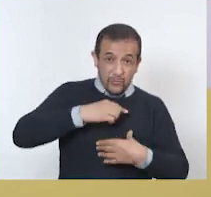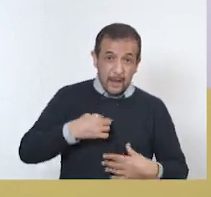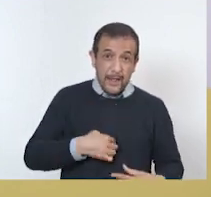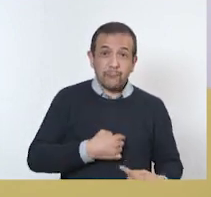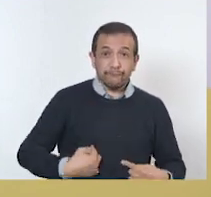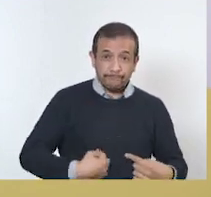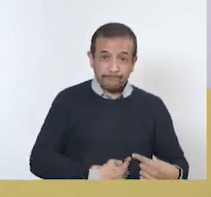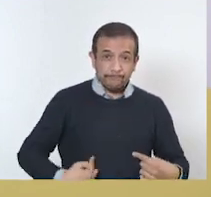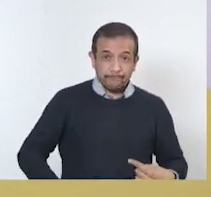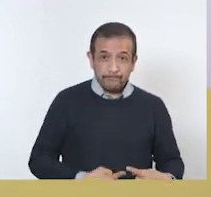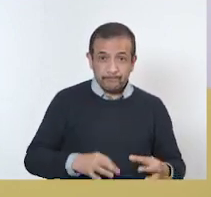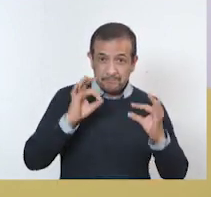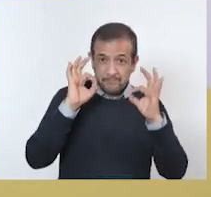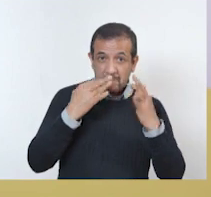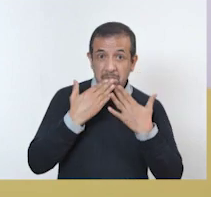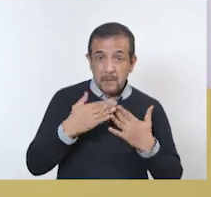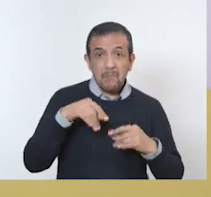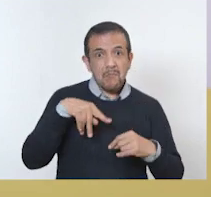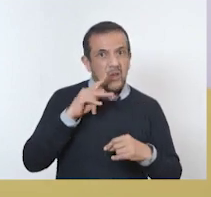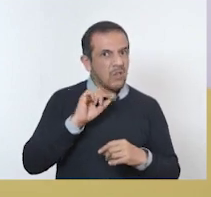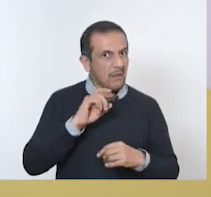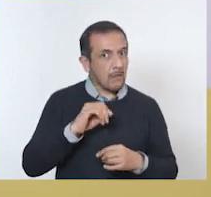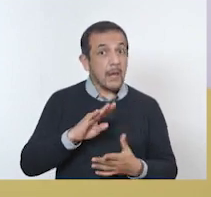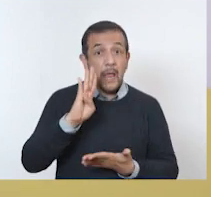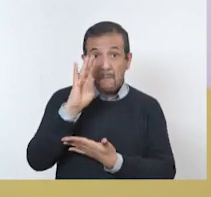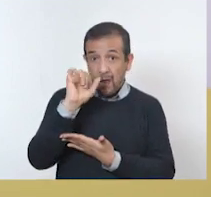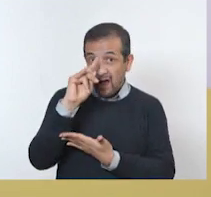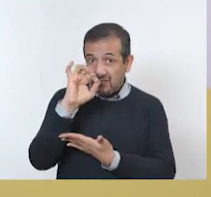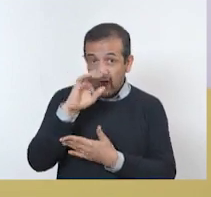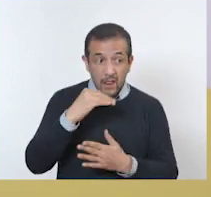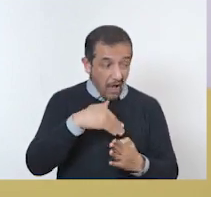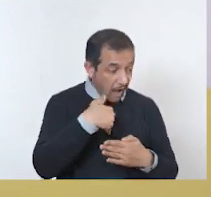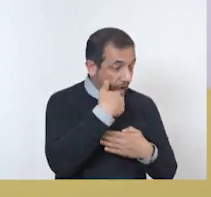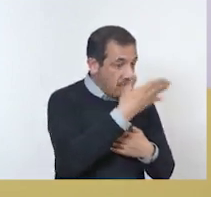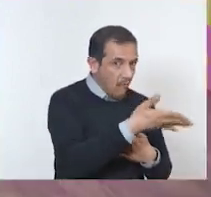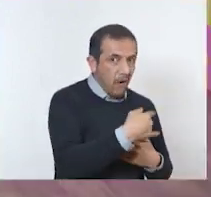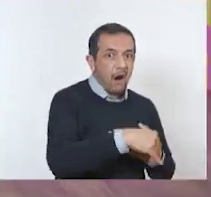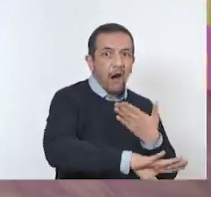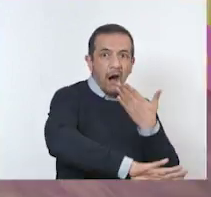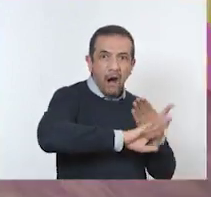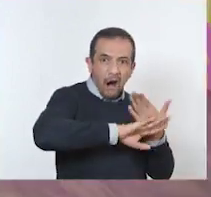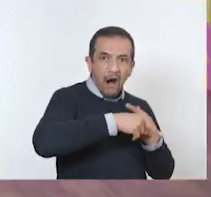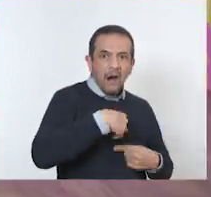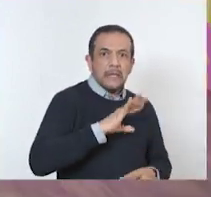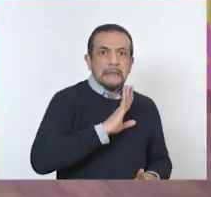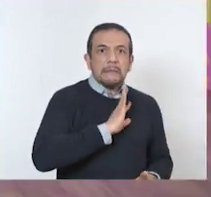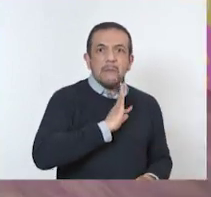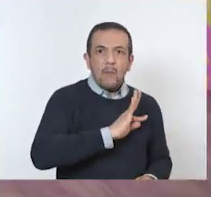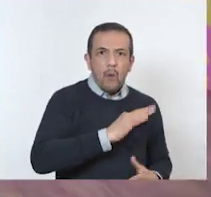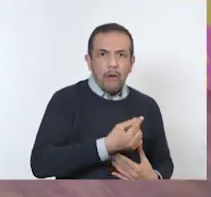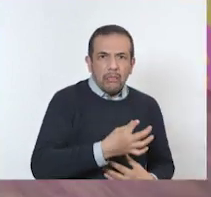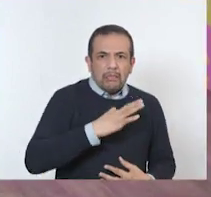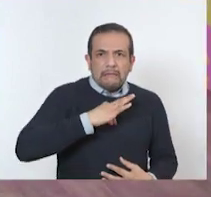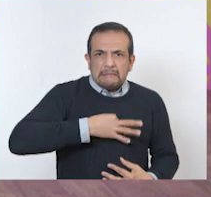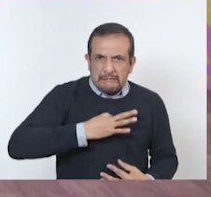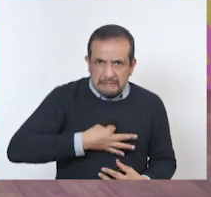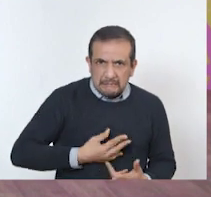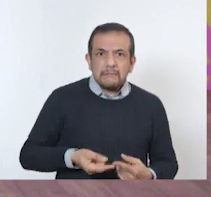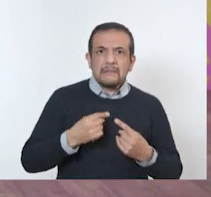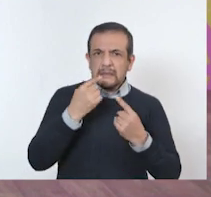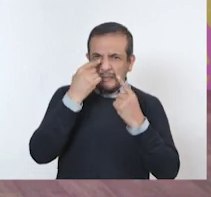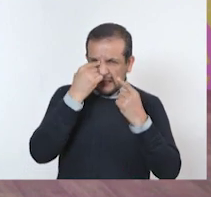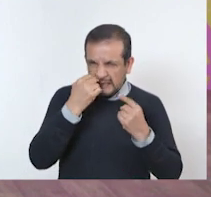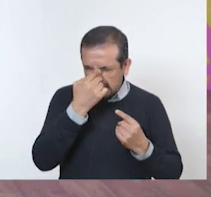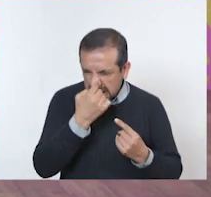una mejor digestión. Eso es muy bueno. Pero también hay bacterias que nos ocasionan daño, que te pueden ocasionar desde infecciones respiratorias agudas hasta